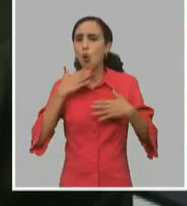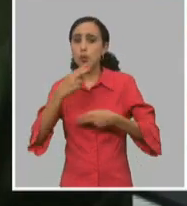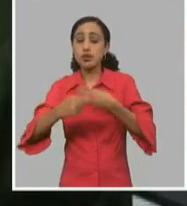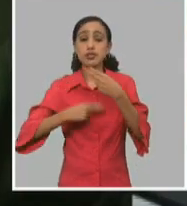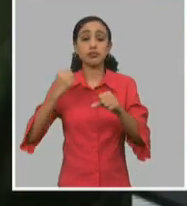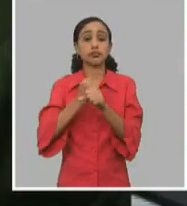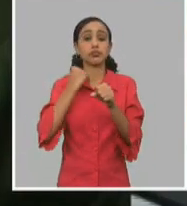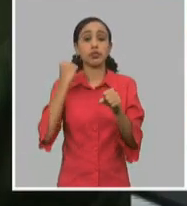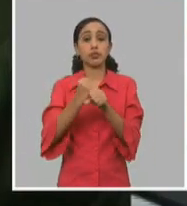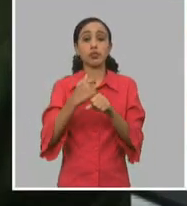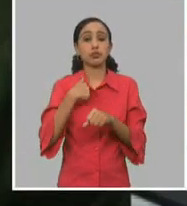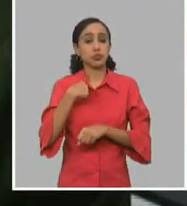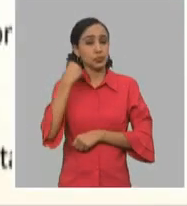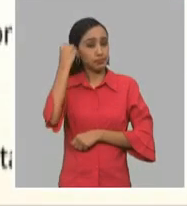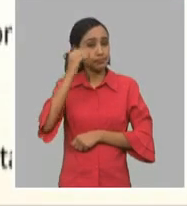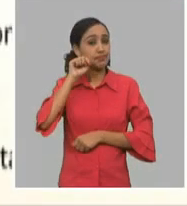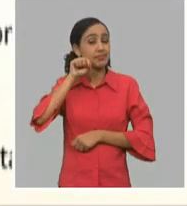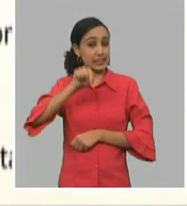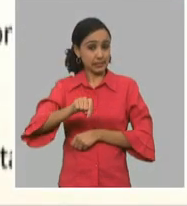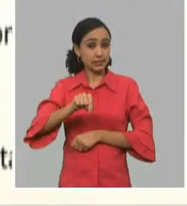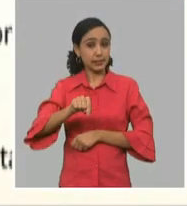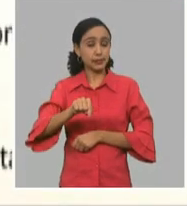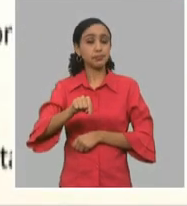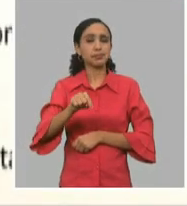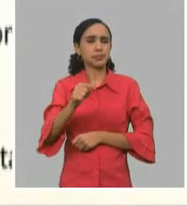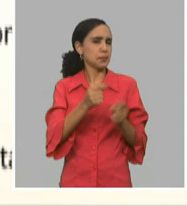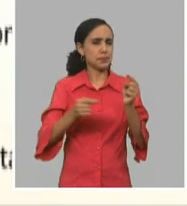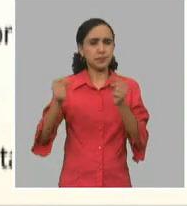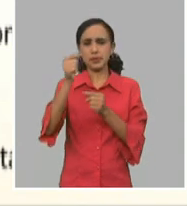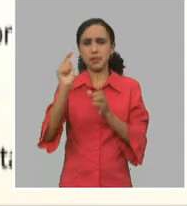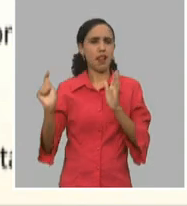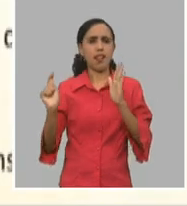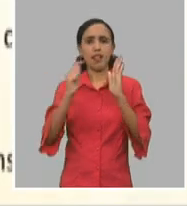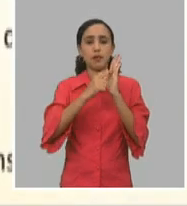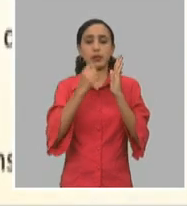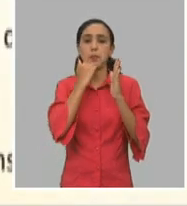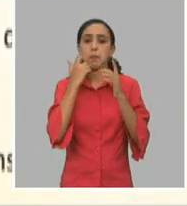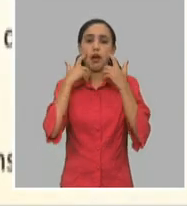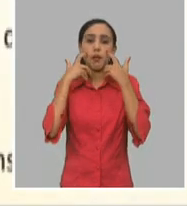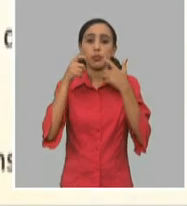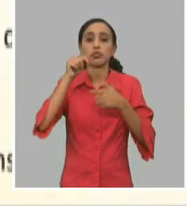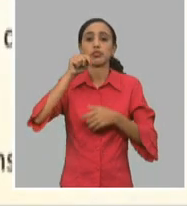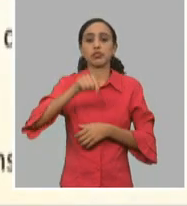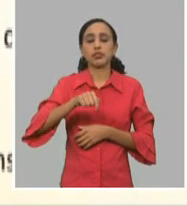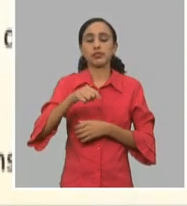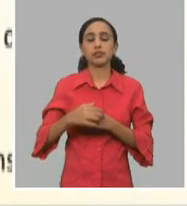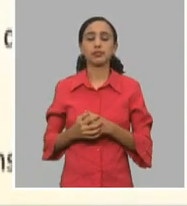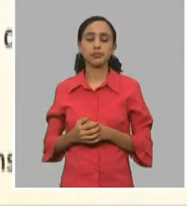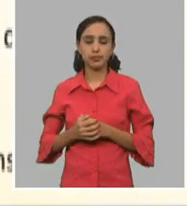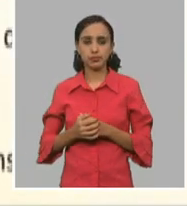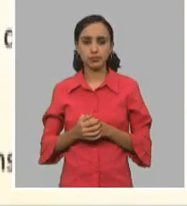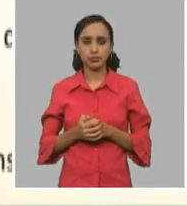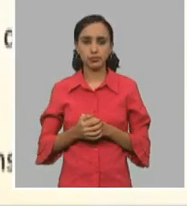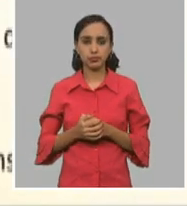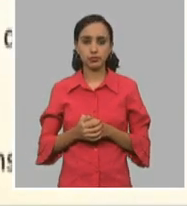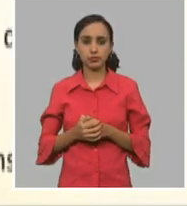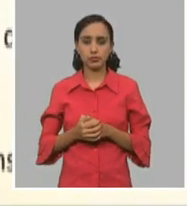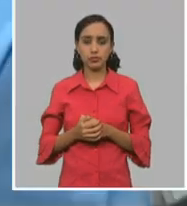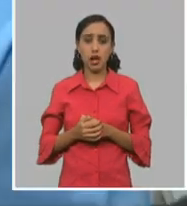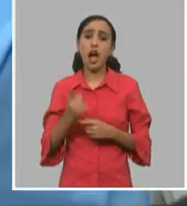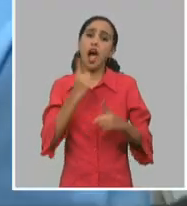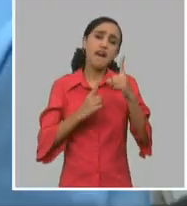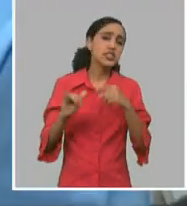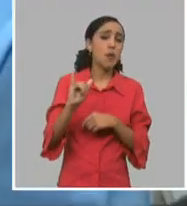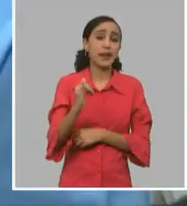y yo creo que ahí fue uno de los primeros elementos más importantes. Todo no sale como uno quiere, todo no es color de